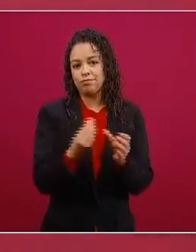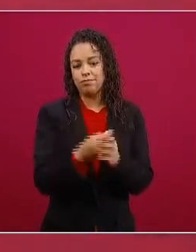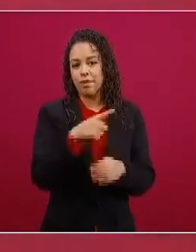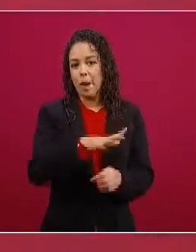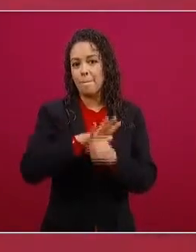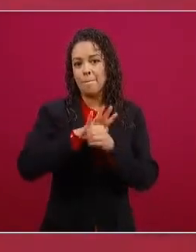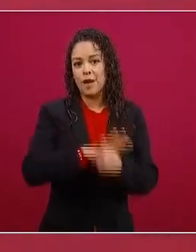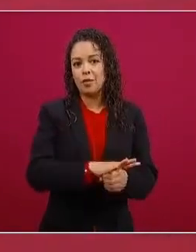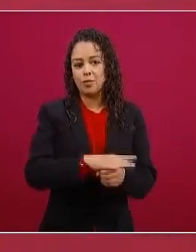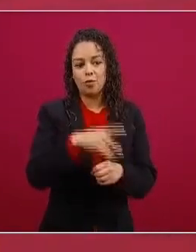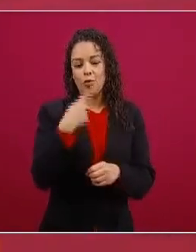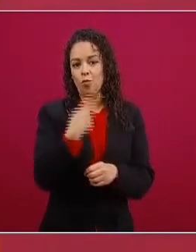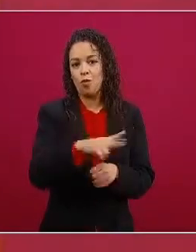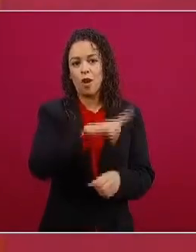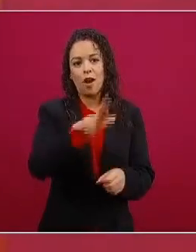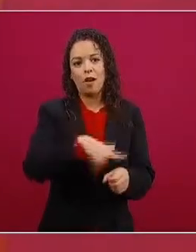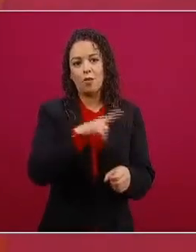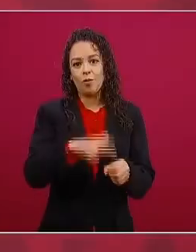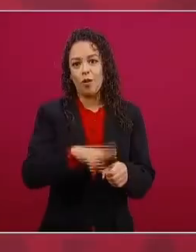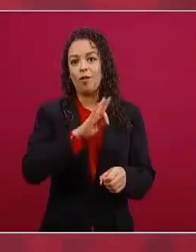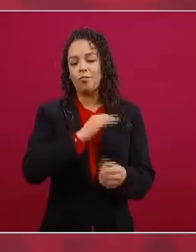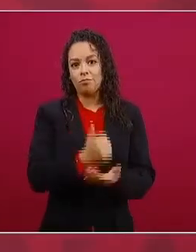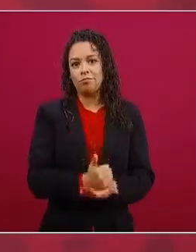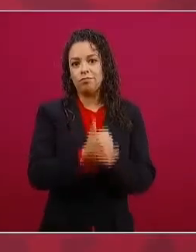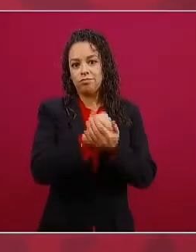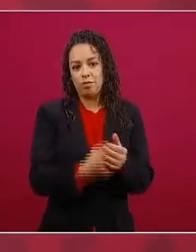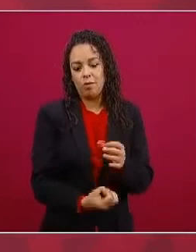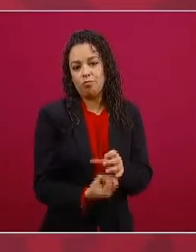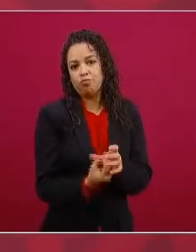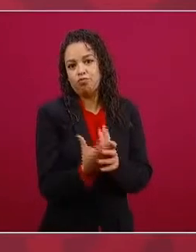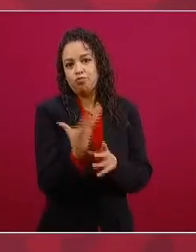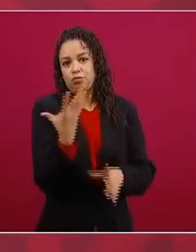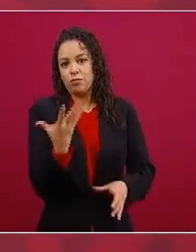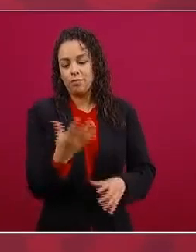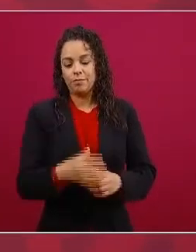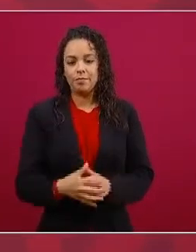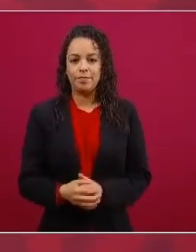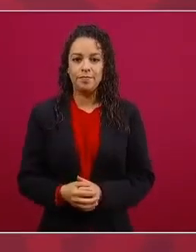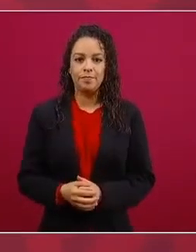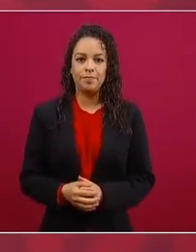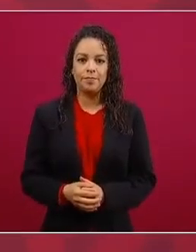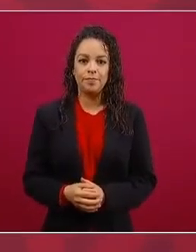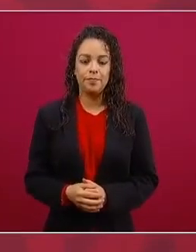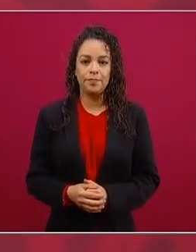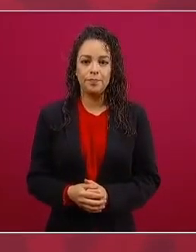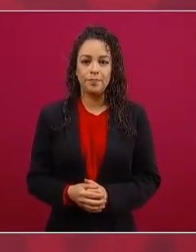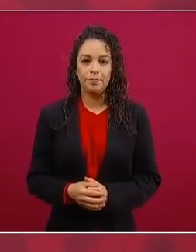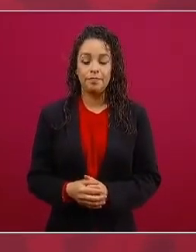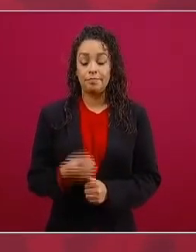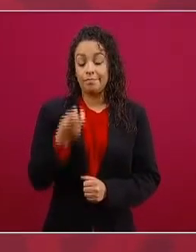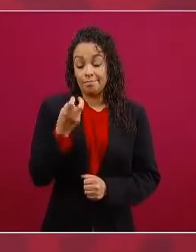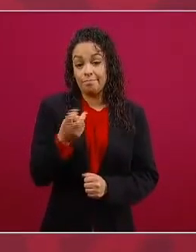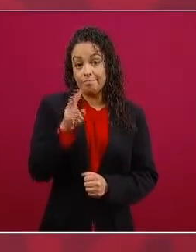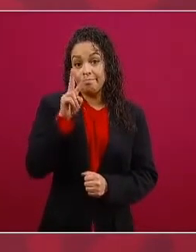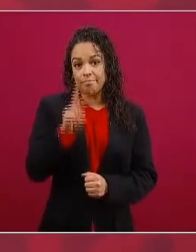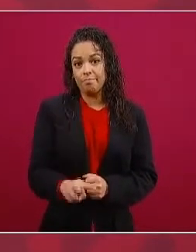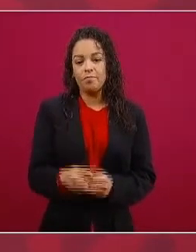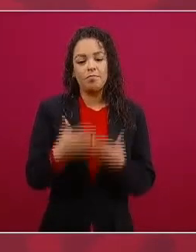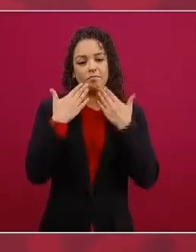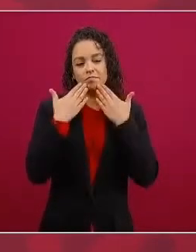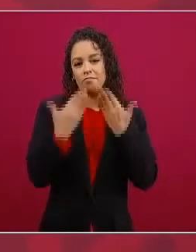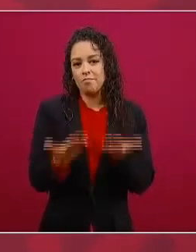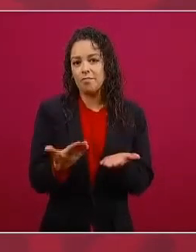Eso es algo que nos está ayudando ahora que vamos